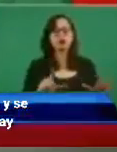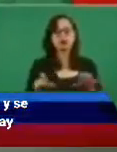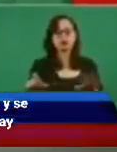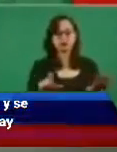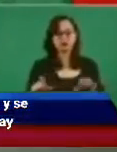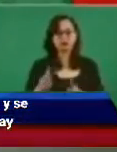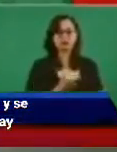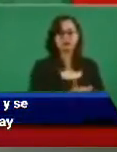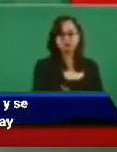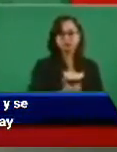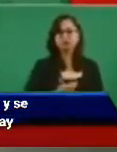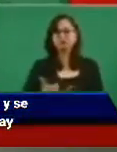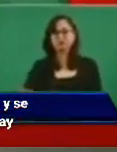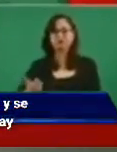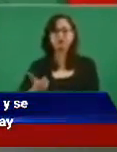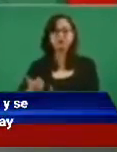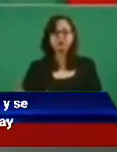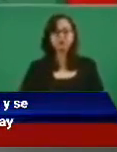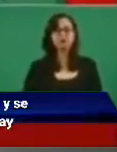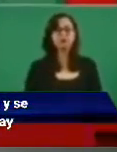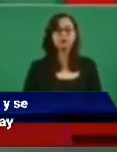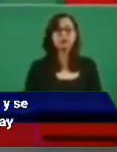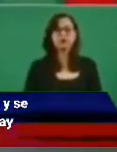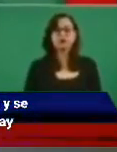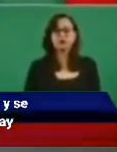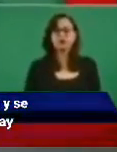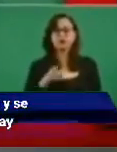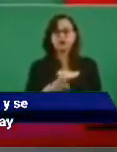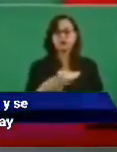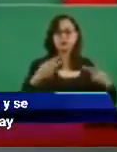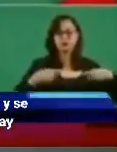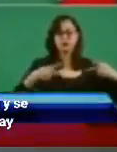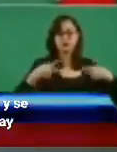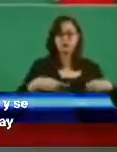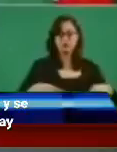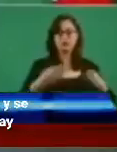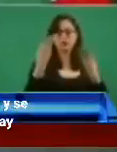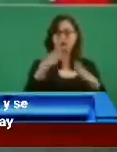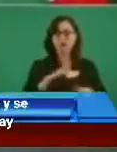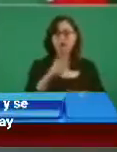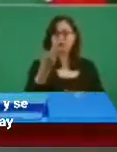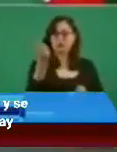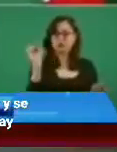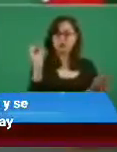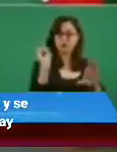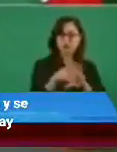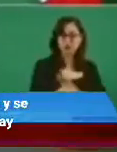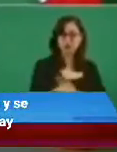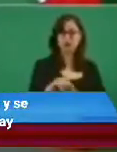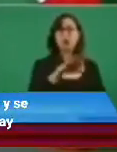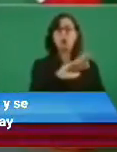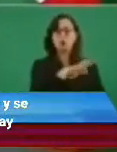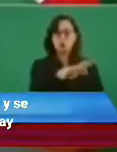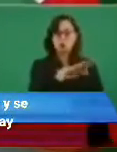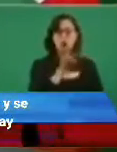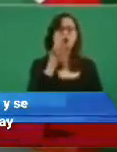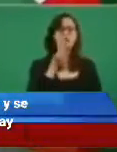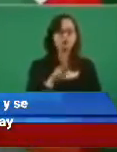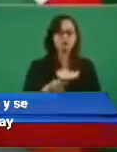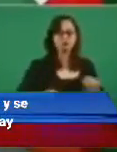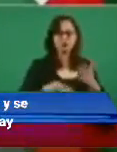beneficiarios y llegar a los 9.022.575 mexicanos durante el primer bimestre del año,